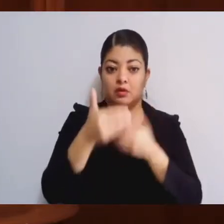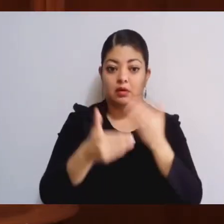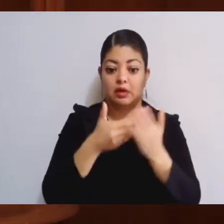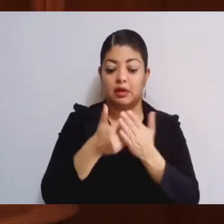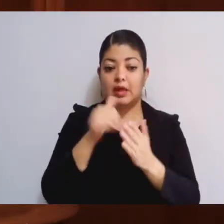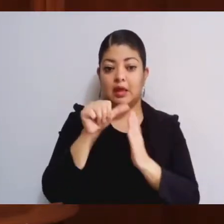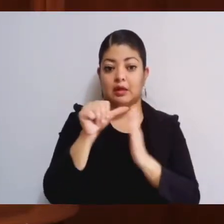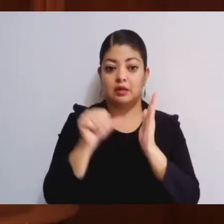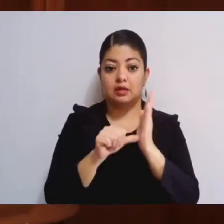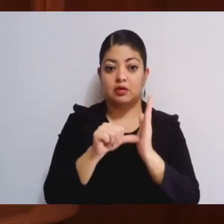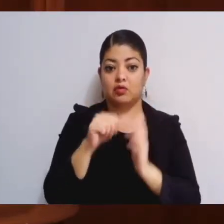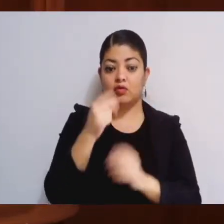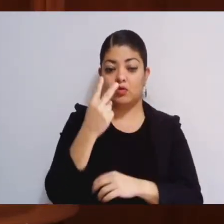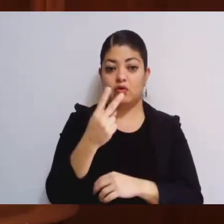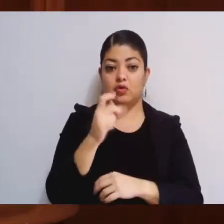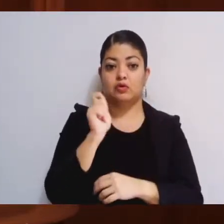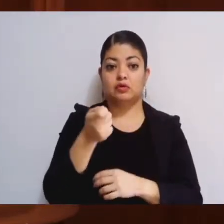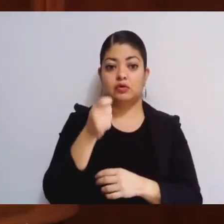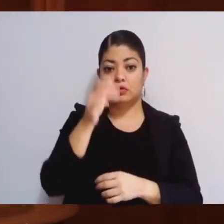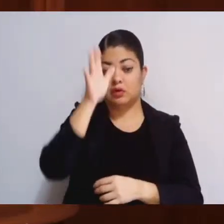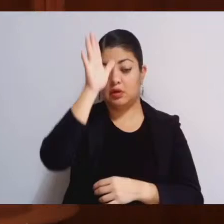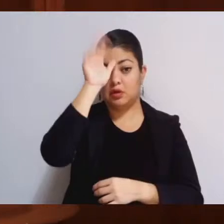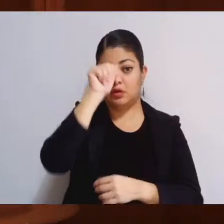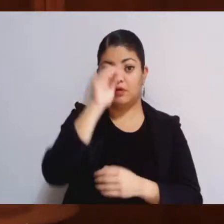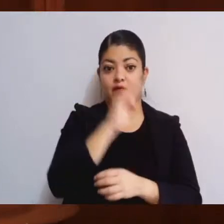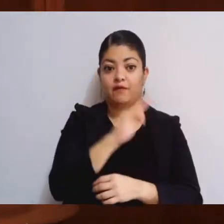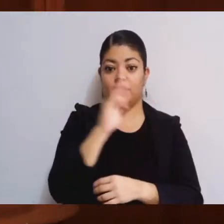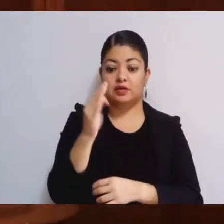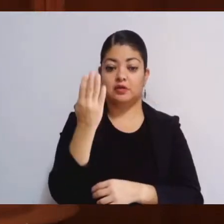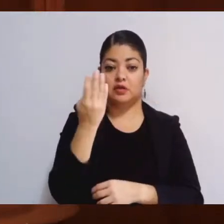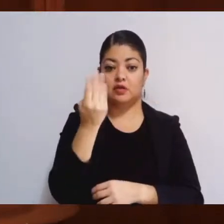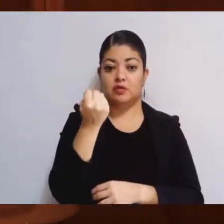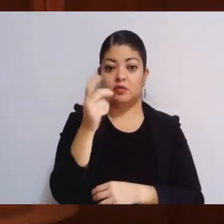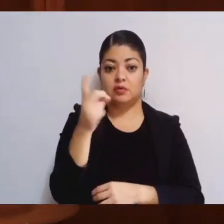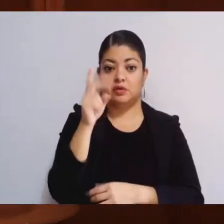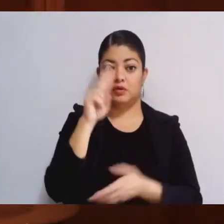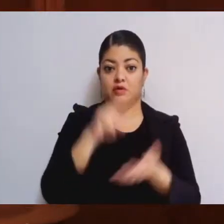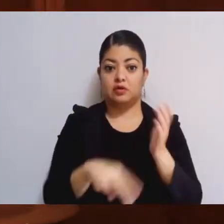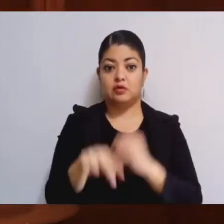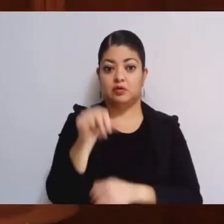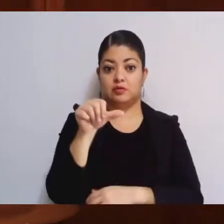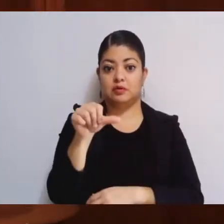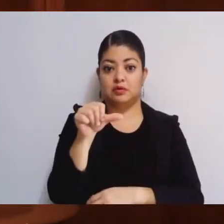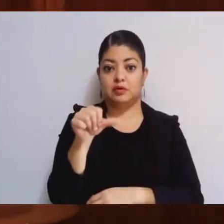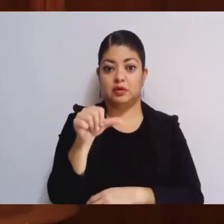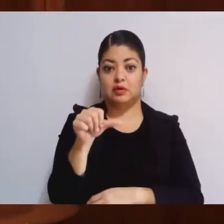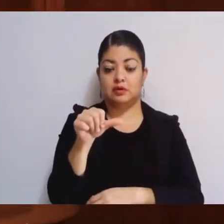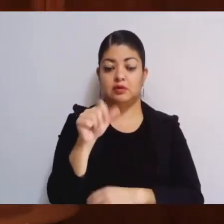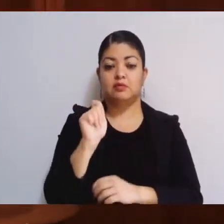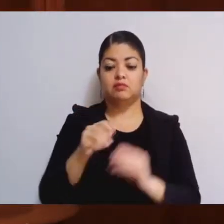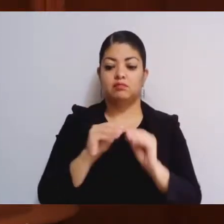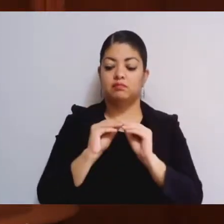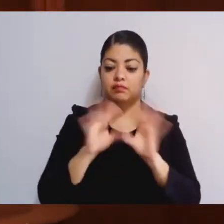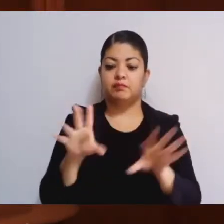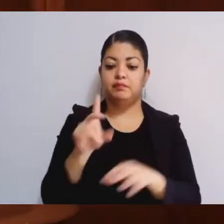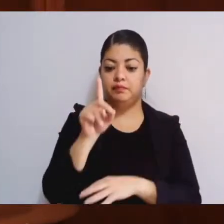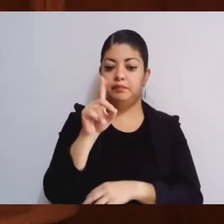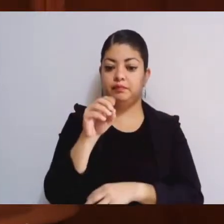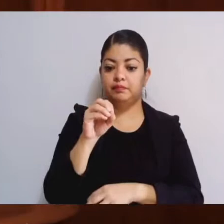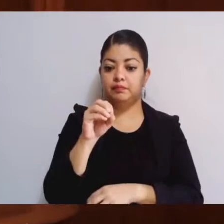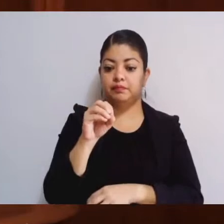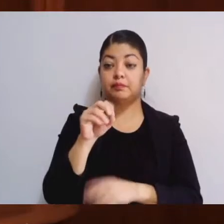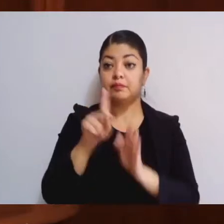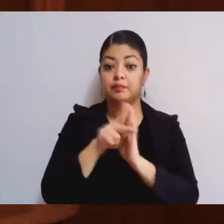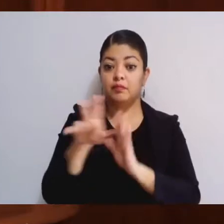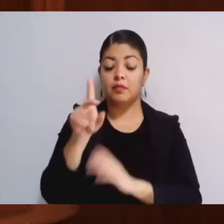transitorio del decreto referido en la fecha 9 de diciembre de 2016, fue publicado en el periódico oficial Gaceta de